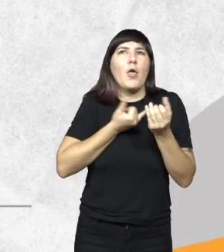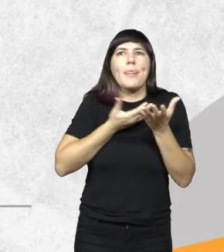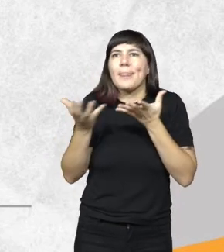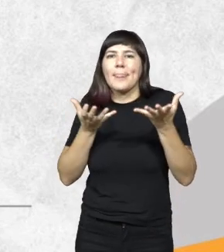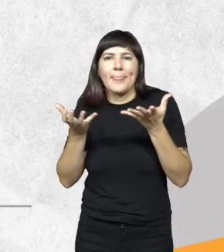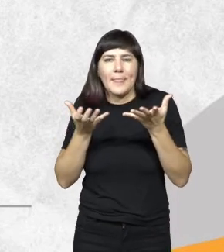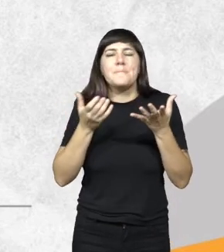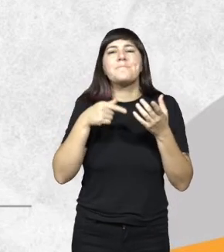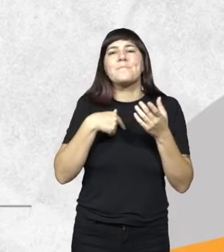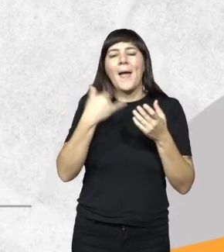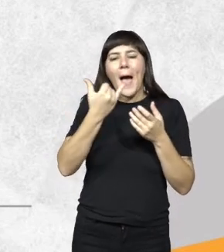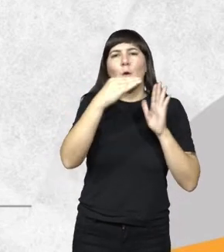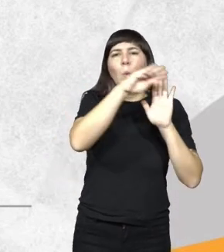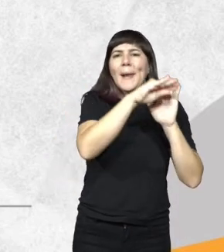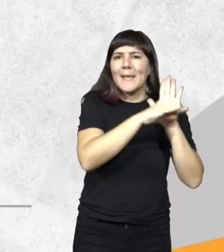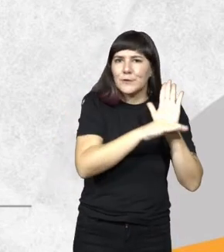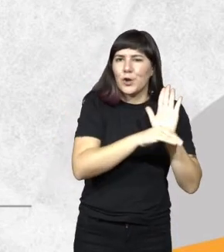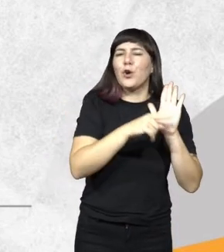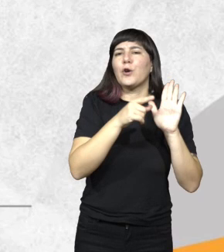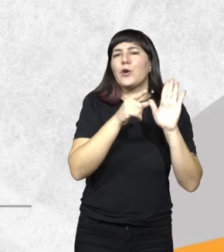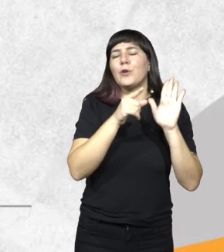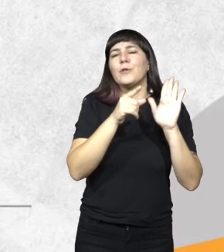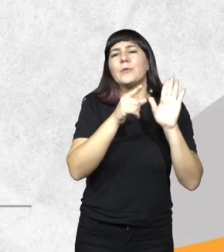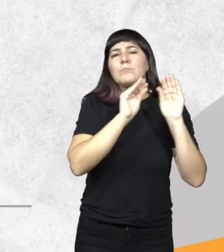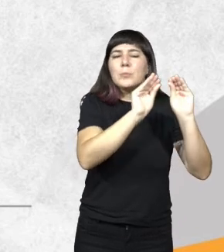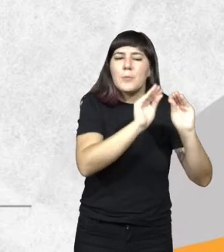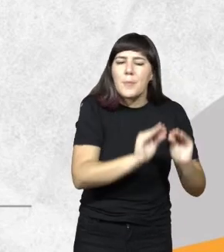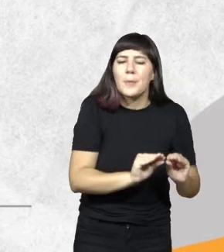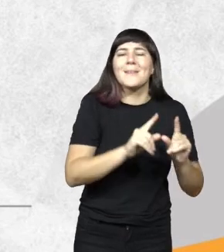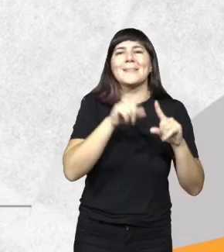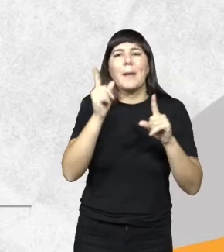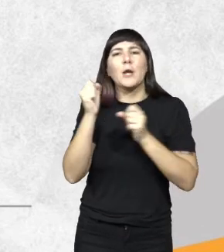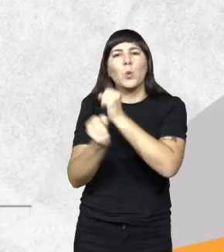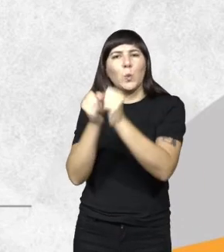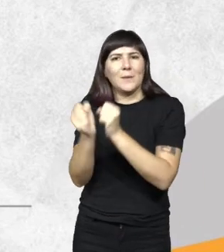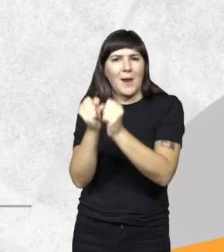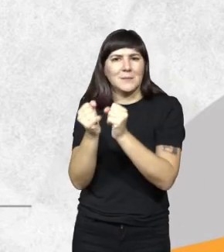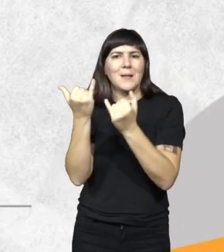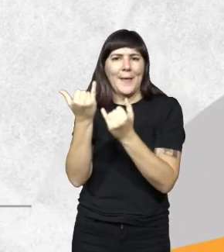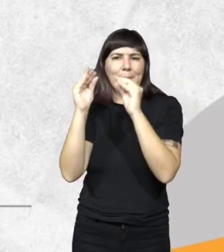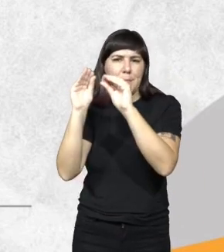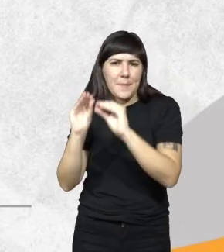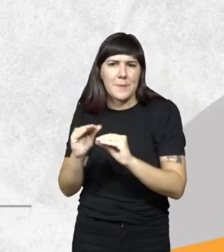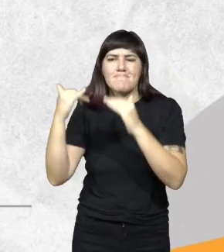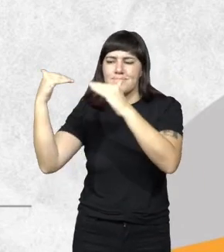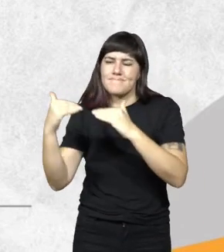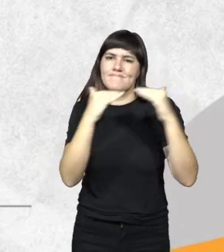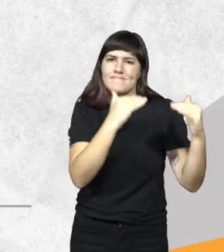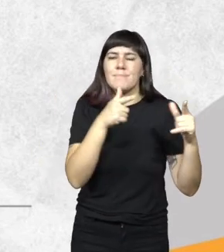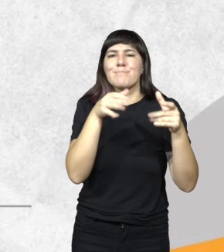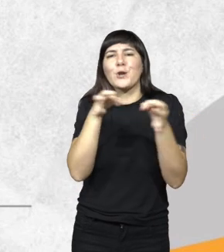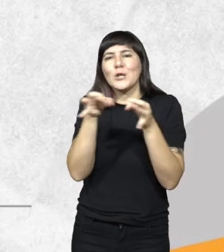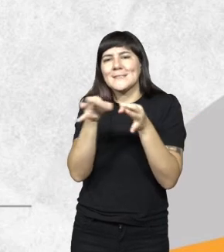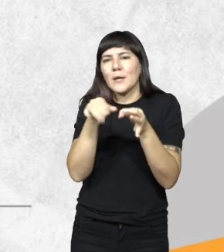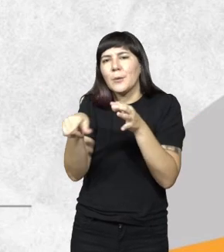de operadores de residuos valorizables y la gestión ambiental de la forestoindustria. Un pequeño proyecto